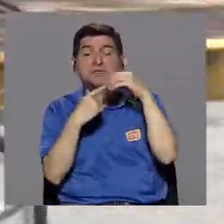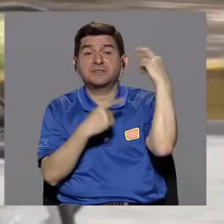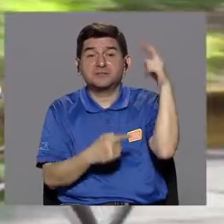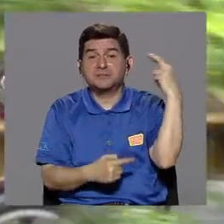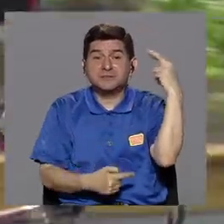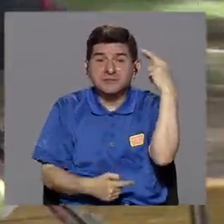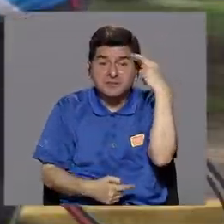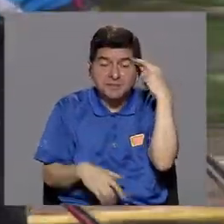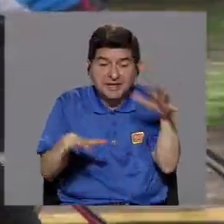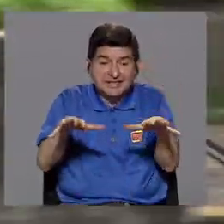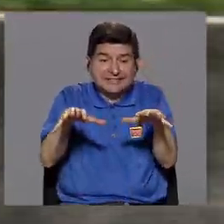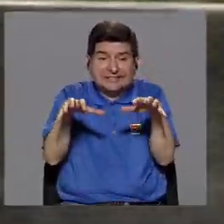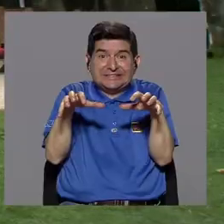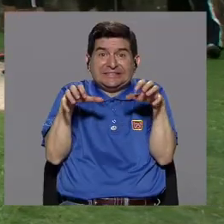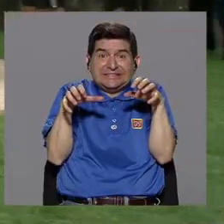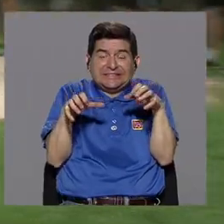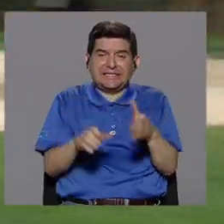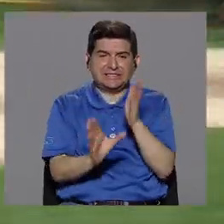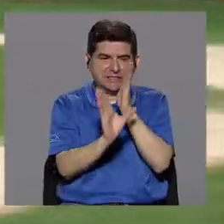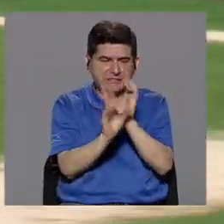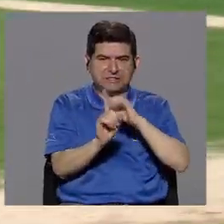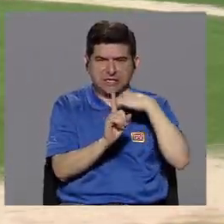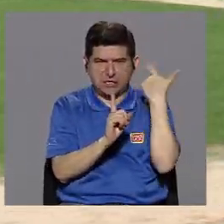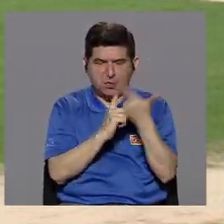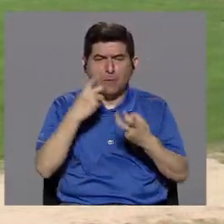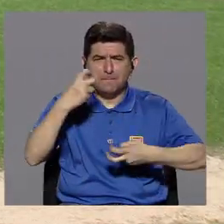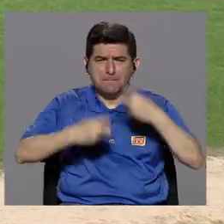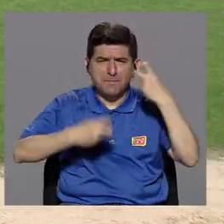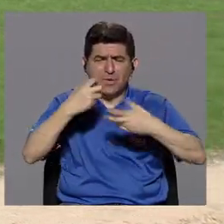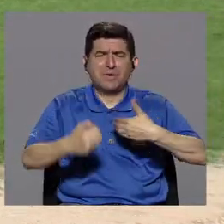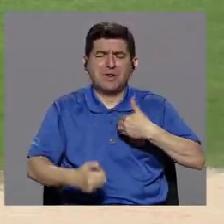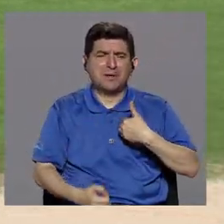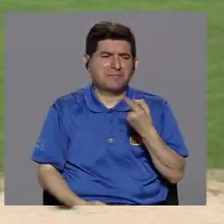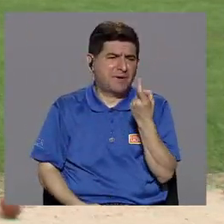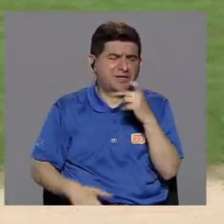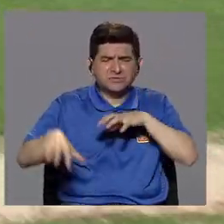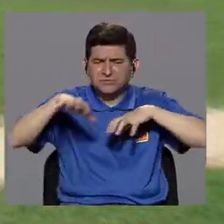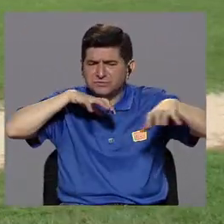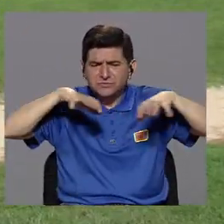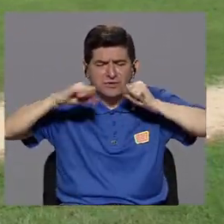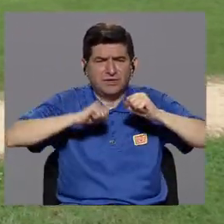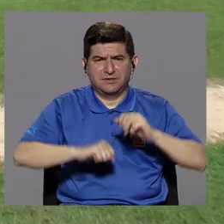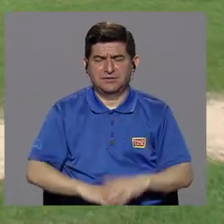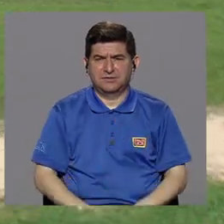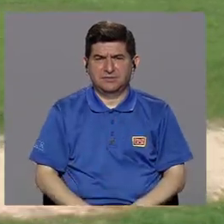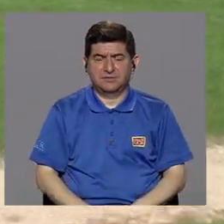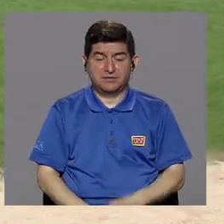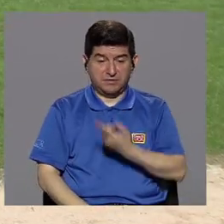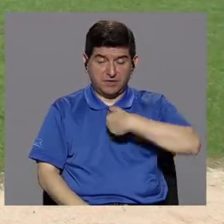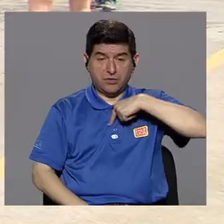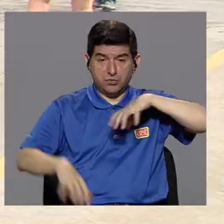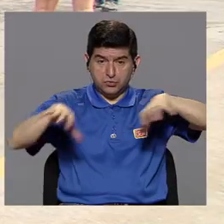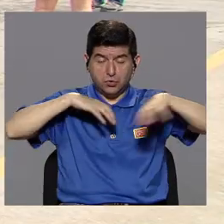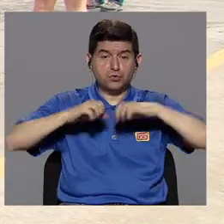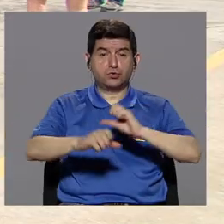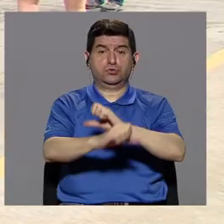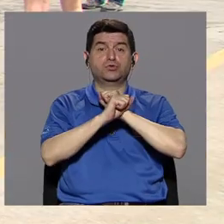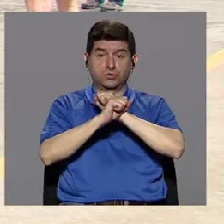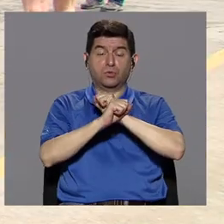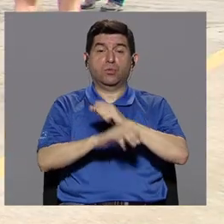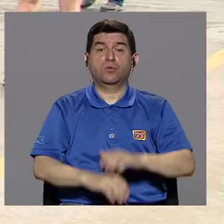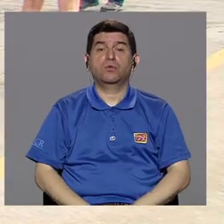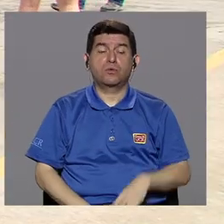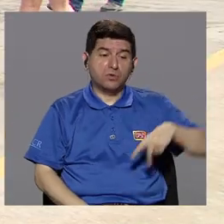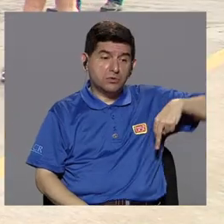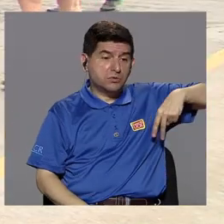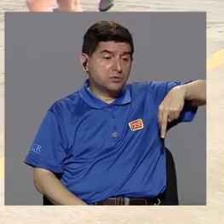estrés a nivel psicosocial, los problemas que tenemos por la falta de movilidad, para podernos mover con seguridad nosotros, ¿verdad?, caminando,